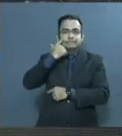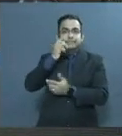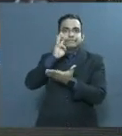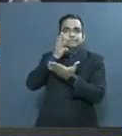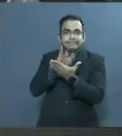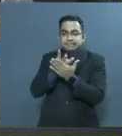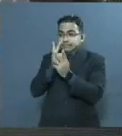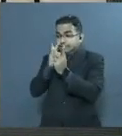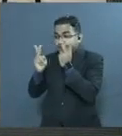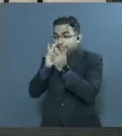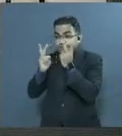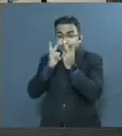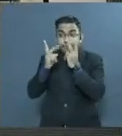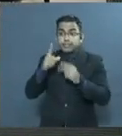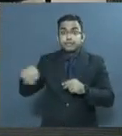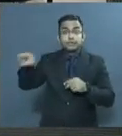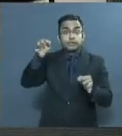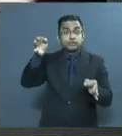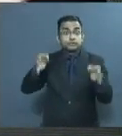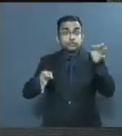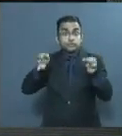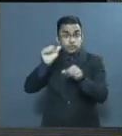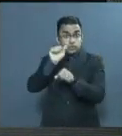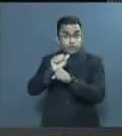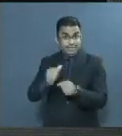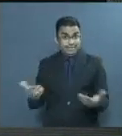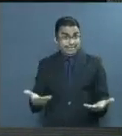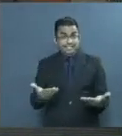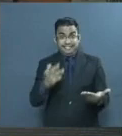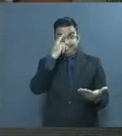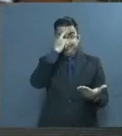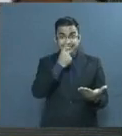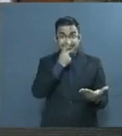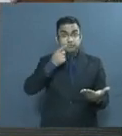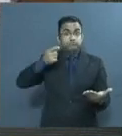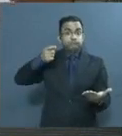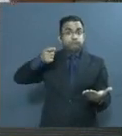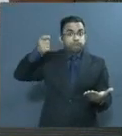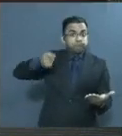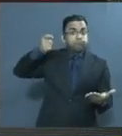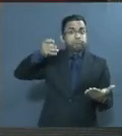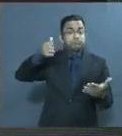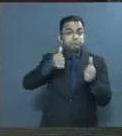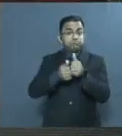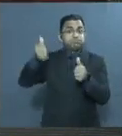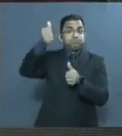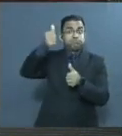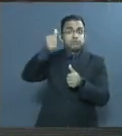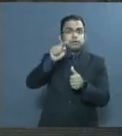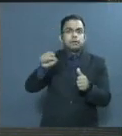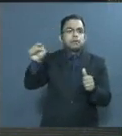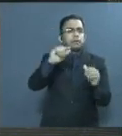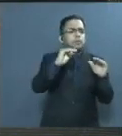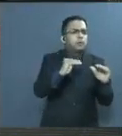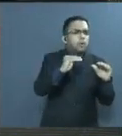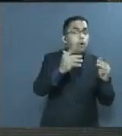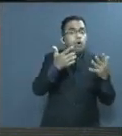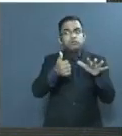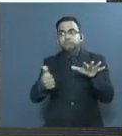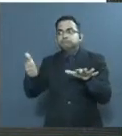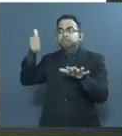cada mujer y hombre que cumple una función en nuestro poder judicial, desde las más modestas hasta las de mayor